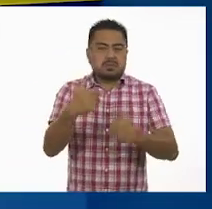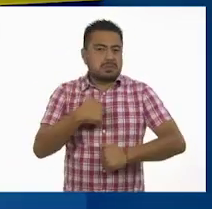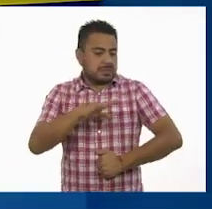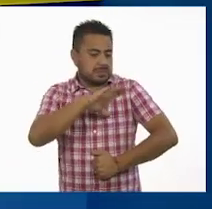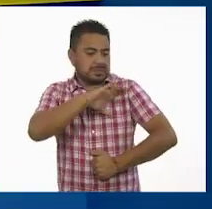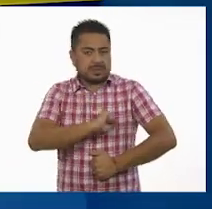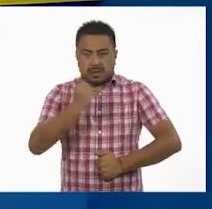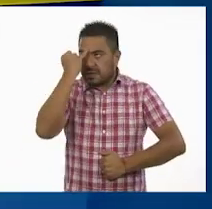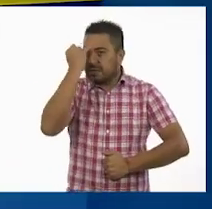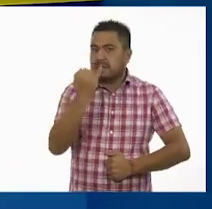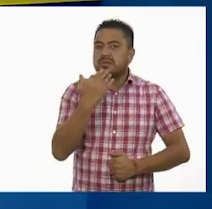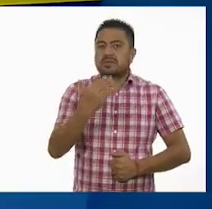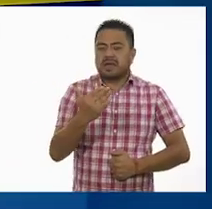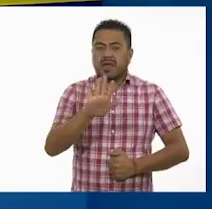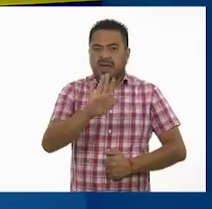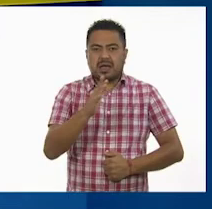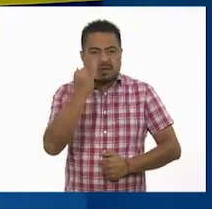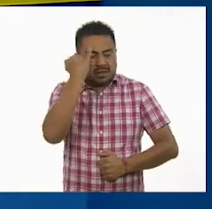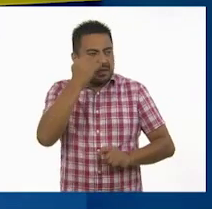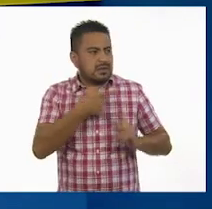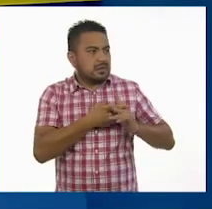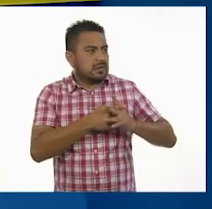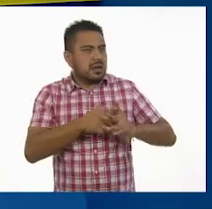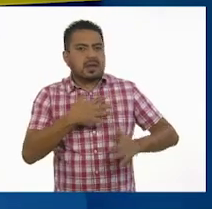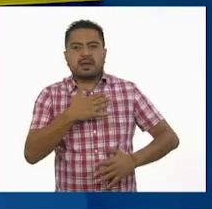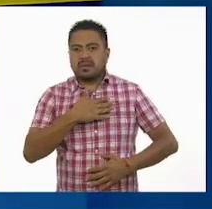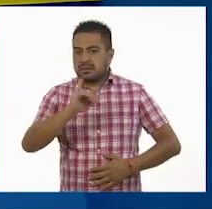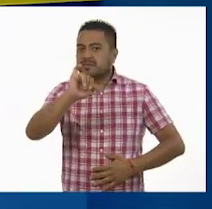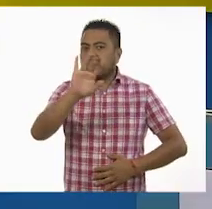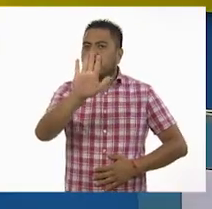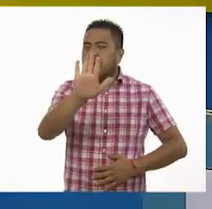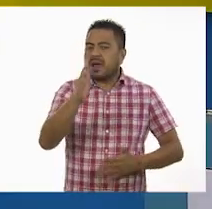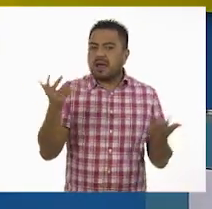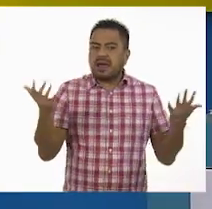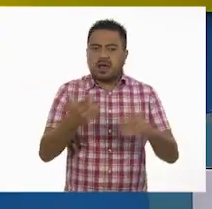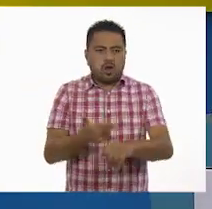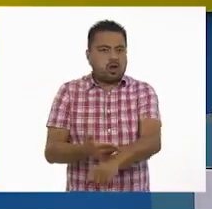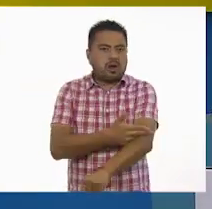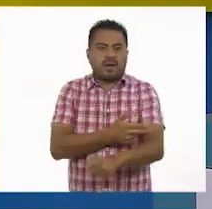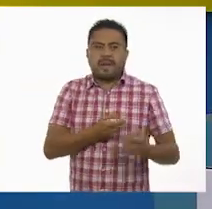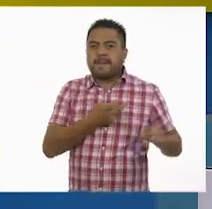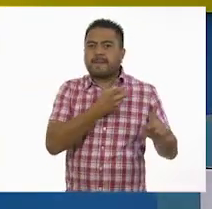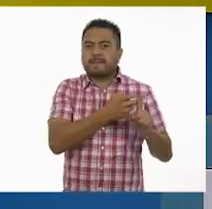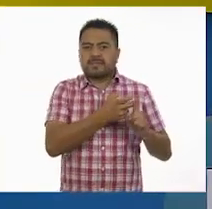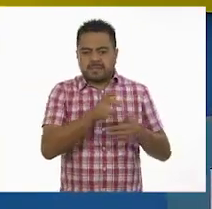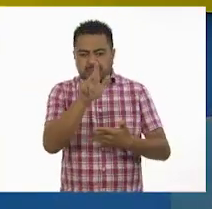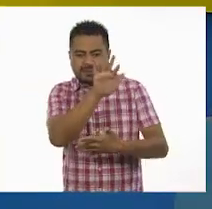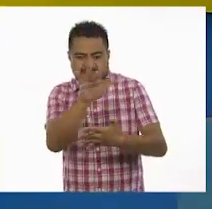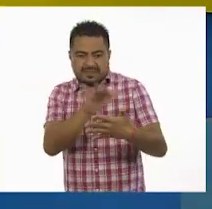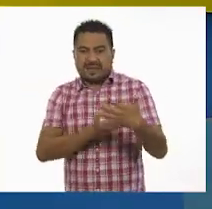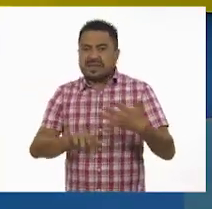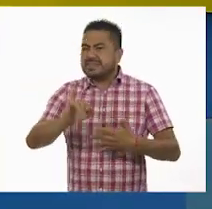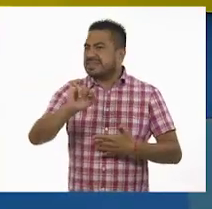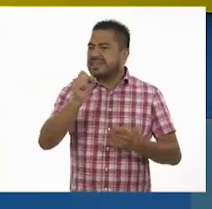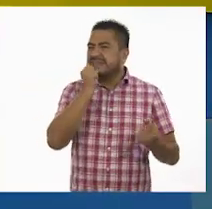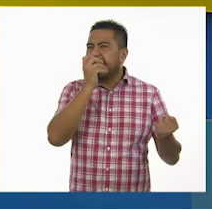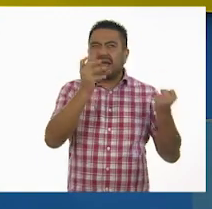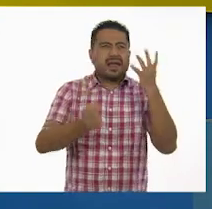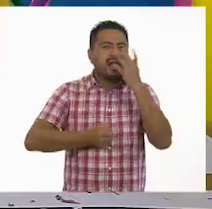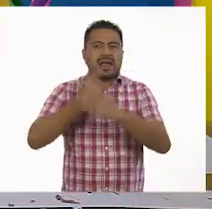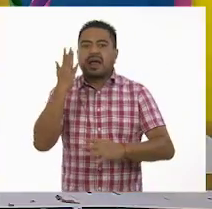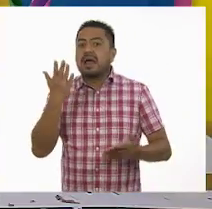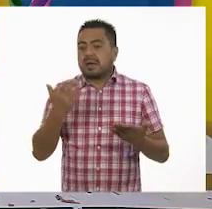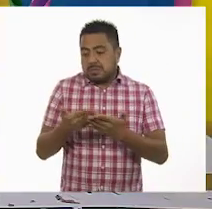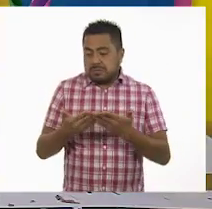encanta la idea. Esa era mi idea desde un principio. Justo eso. Hacerle ese homenaje al texto. Sí. Oye,